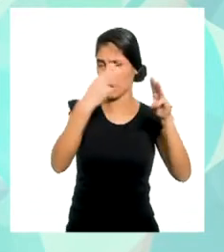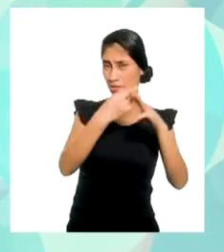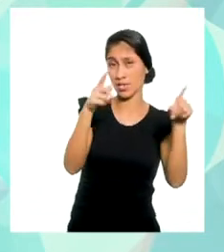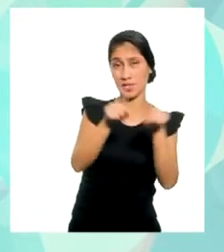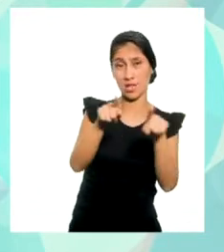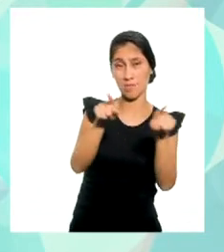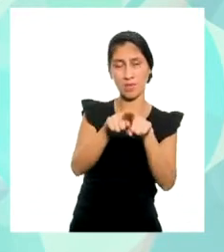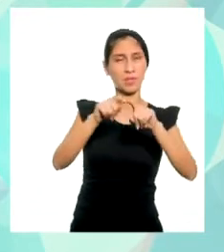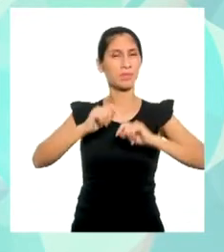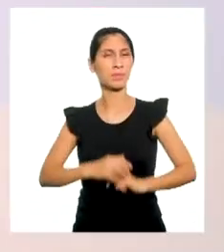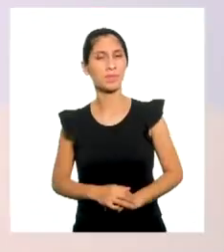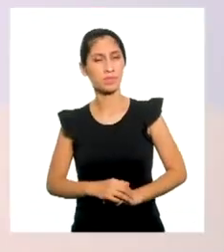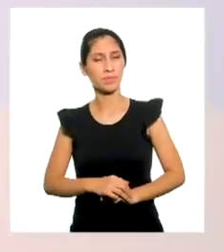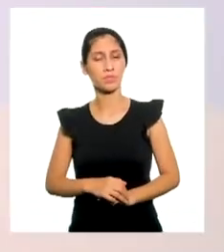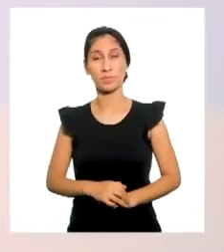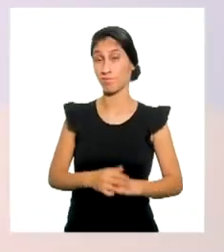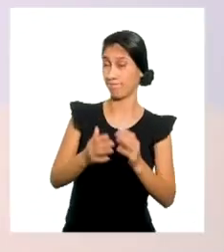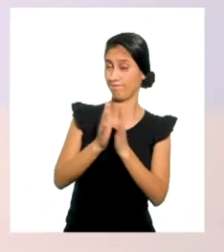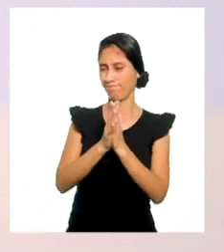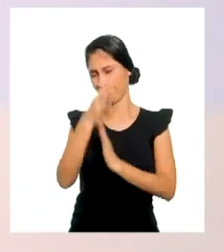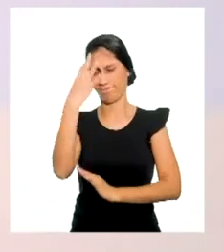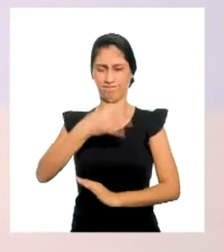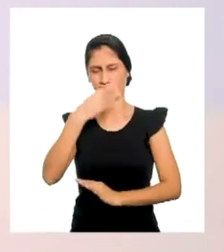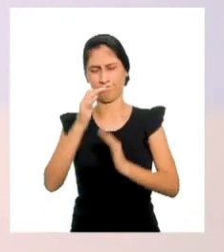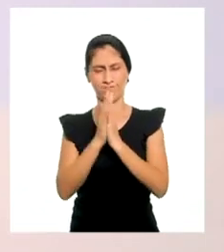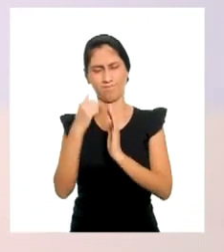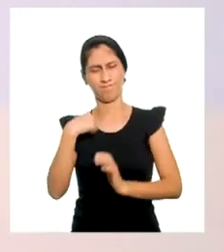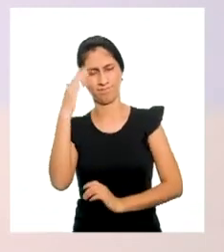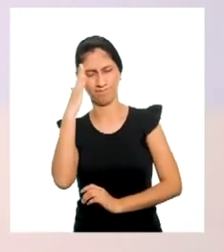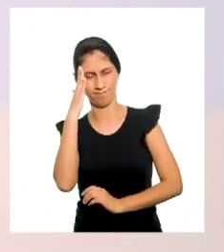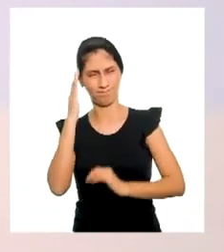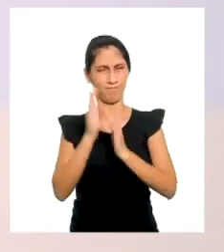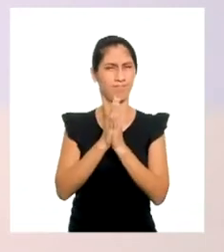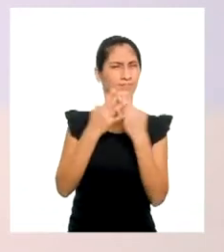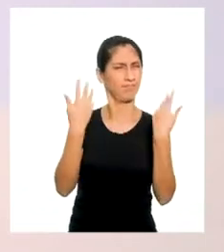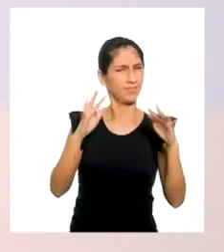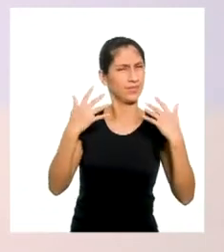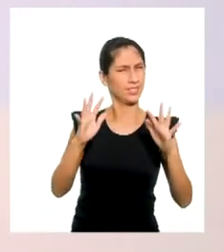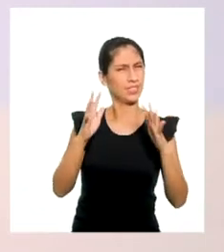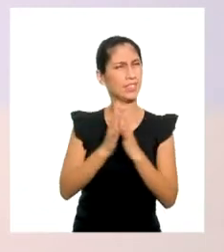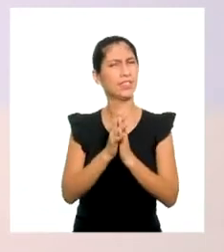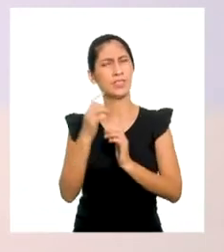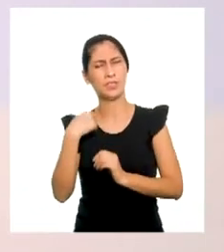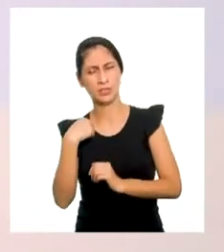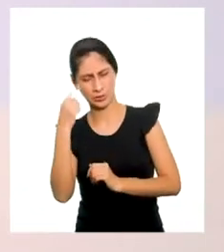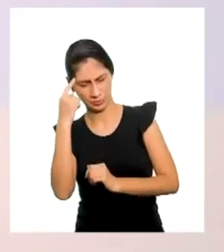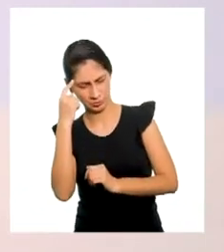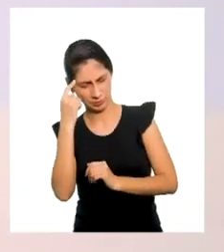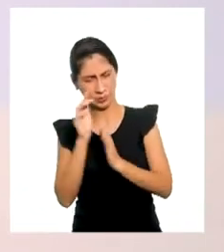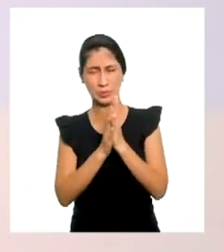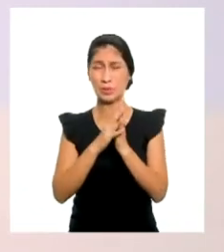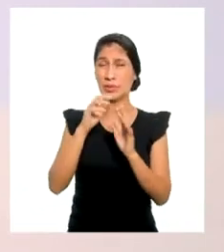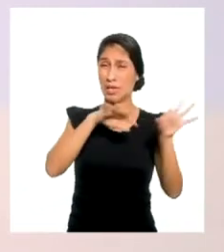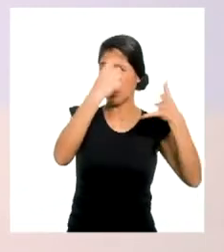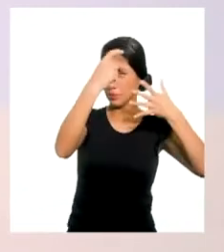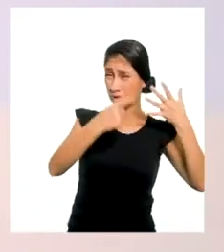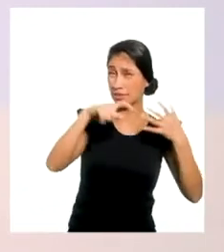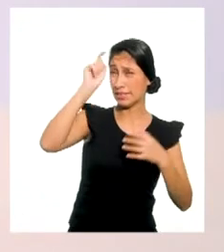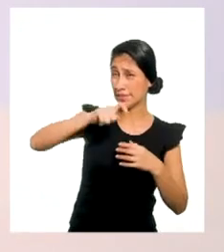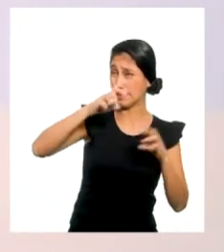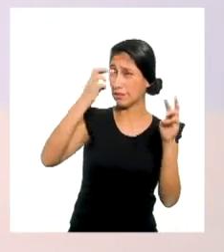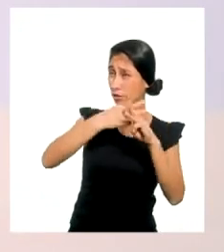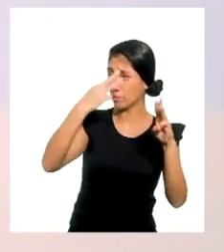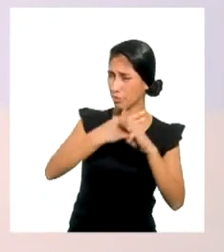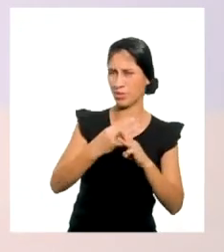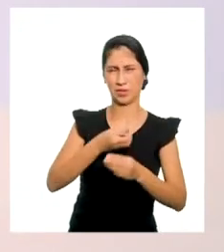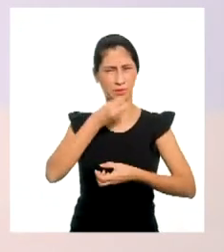matemáticas. Es verdad, yo también tengo una situación que requiere de los poderes matemáticos. Les